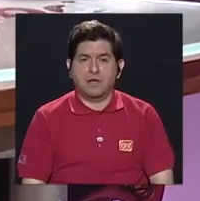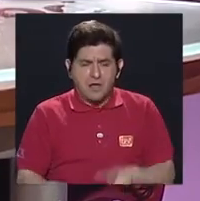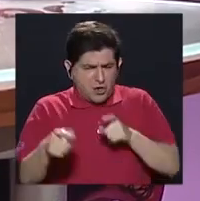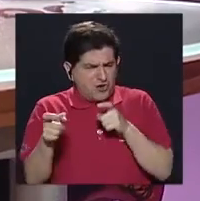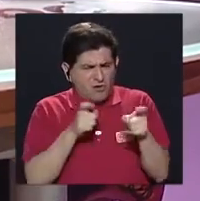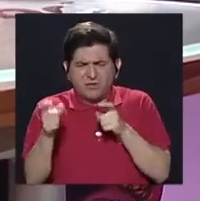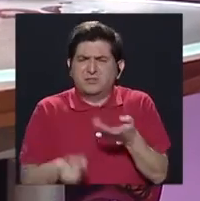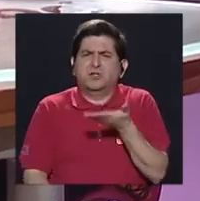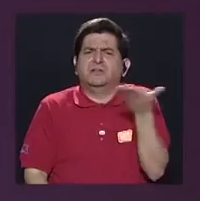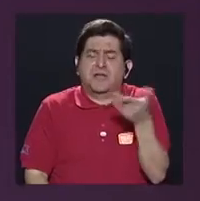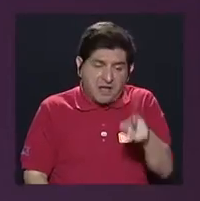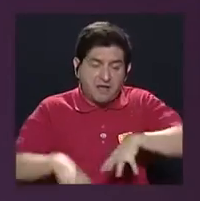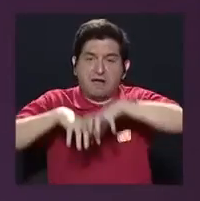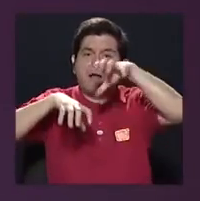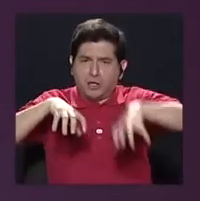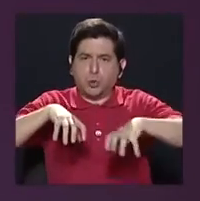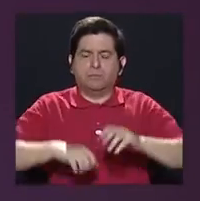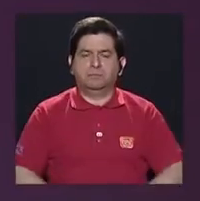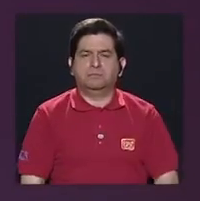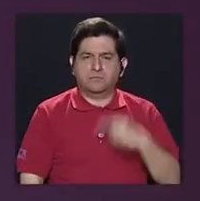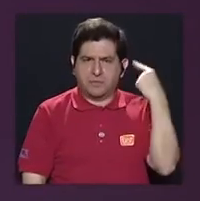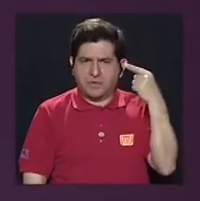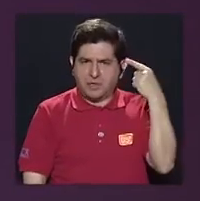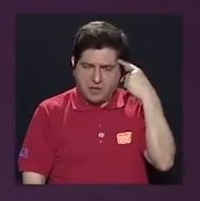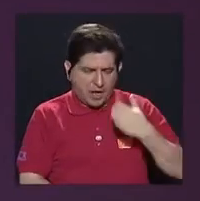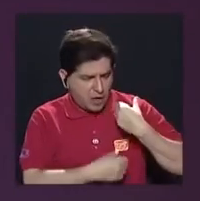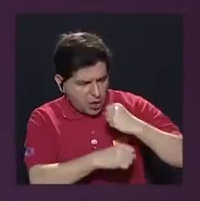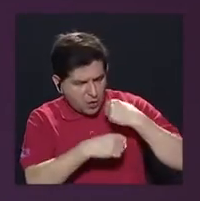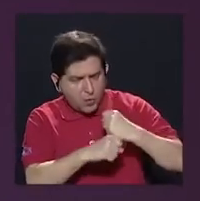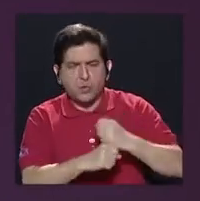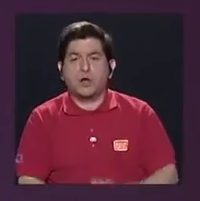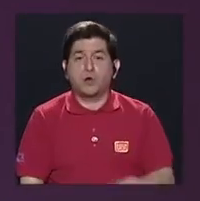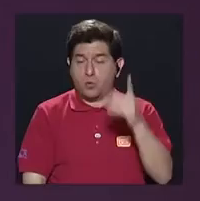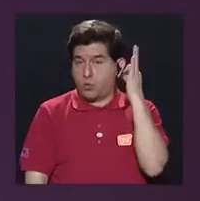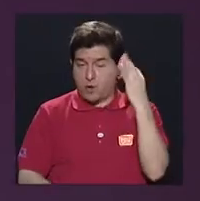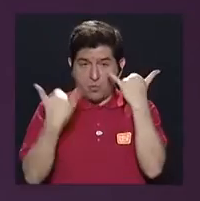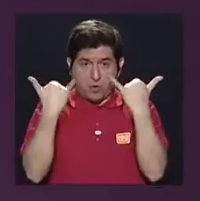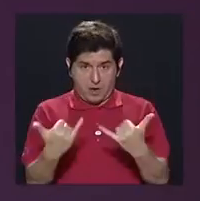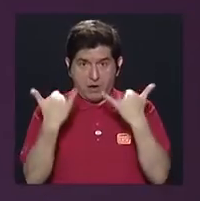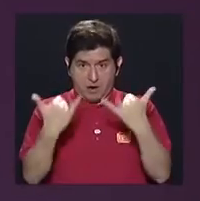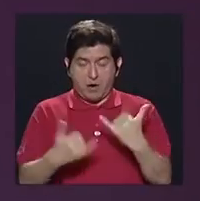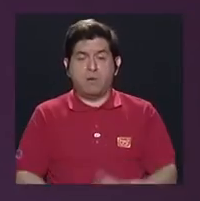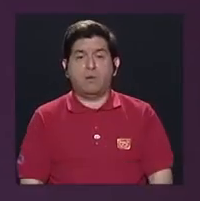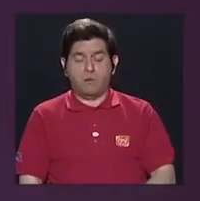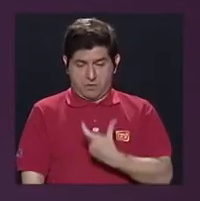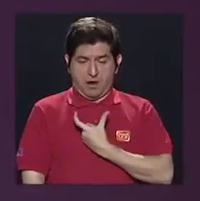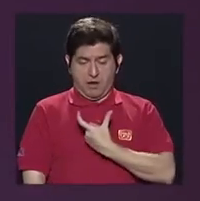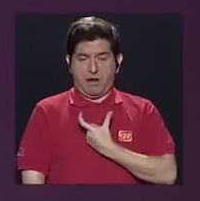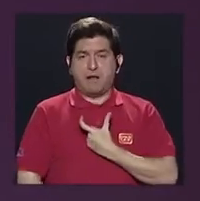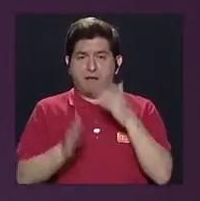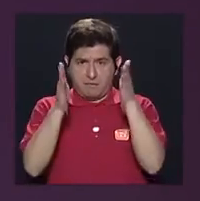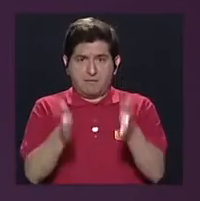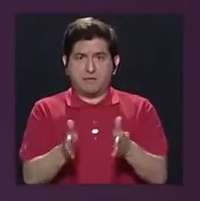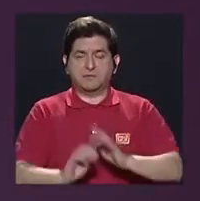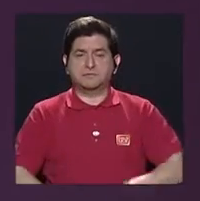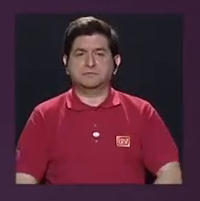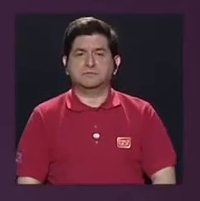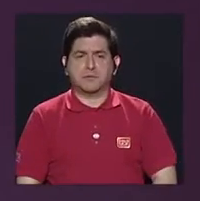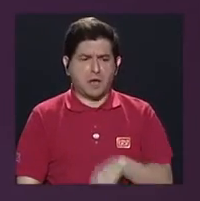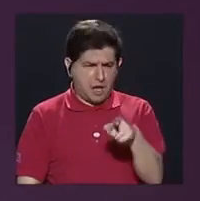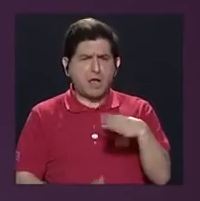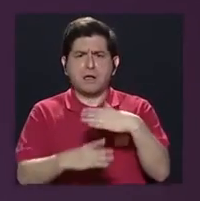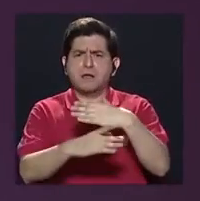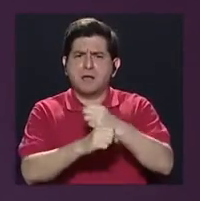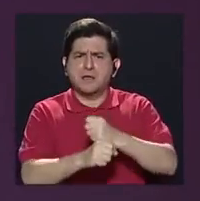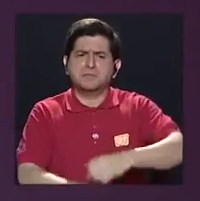de ese cantón, del gobierno local. A pesar de que hay una mujer ahorita en alcaldía actualmente, que lo ha